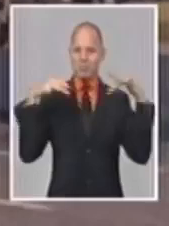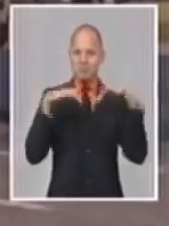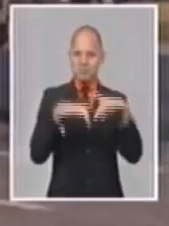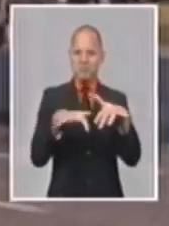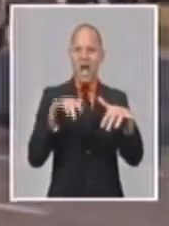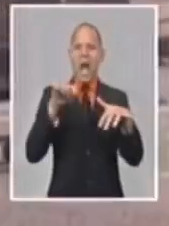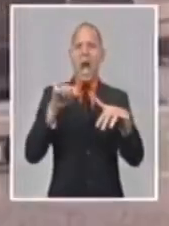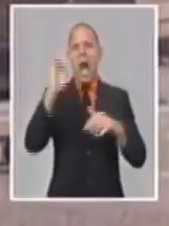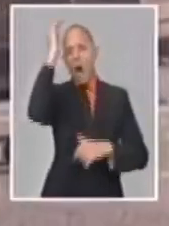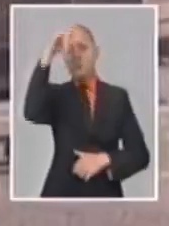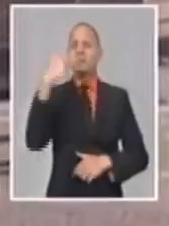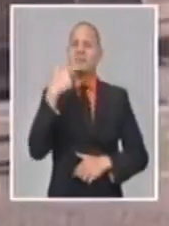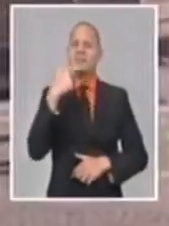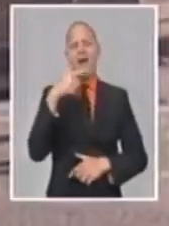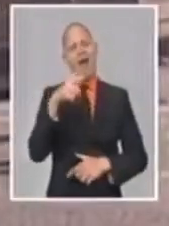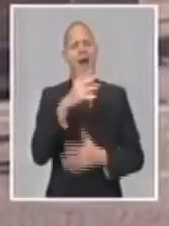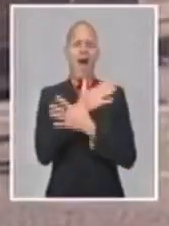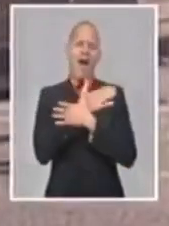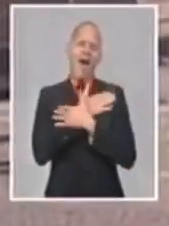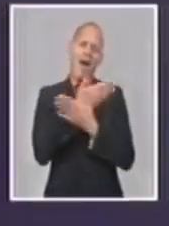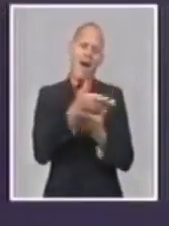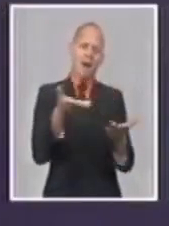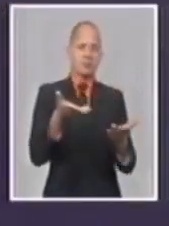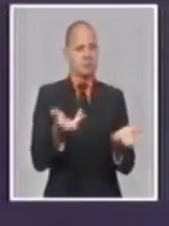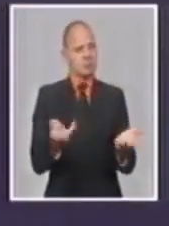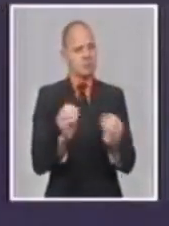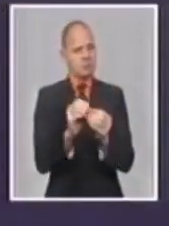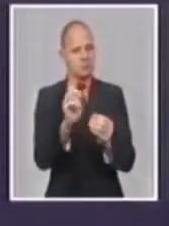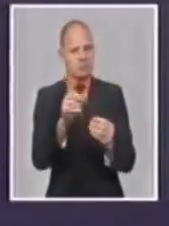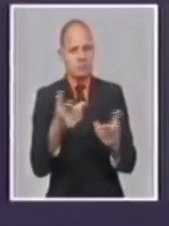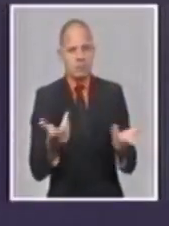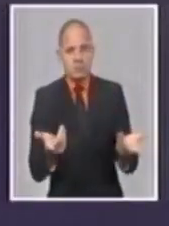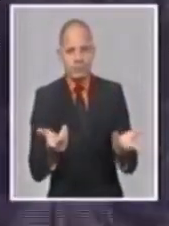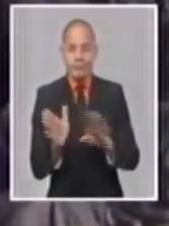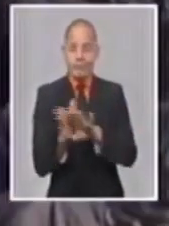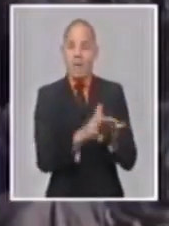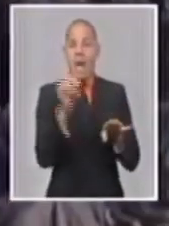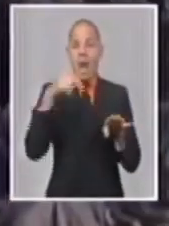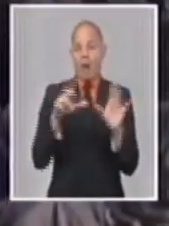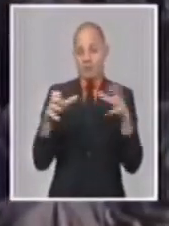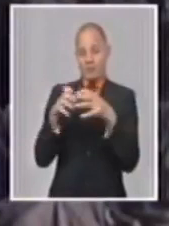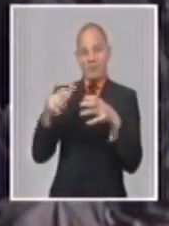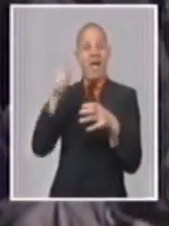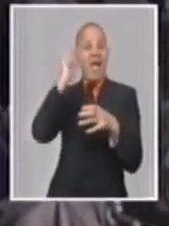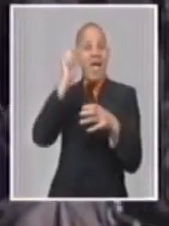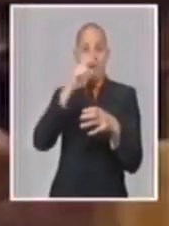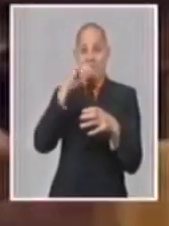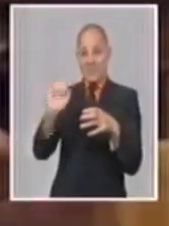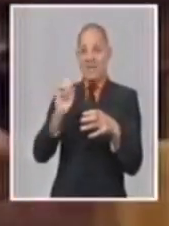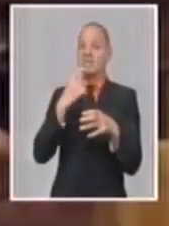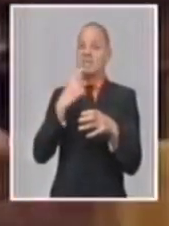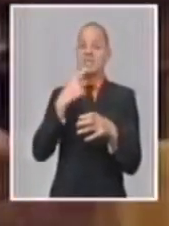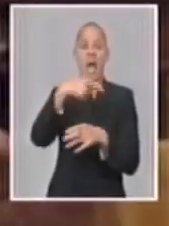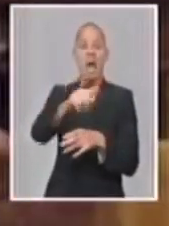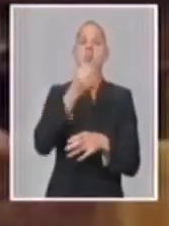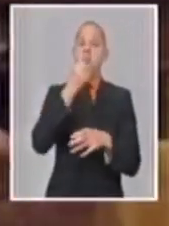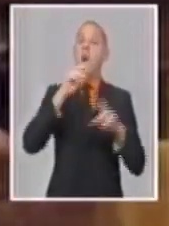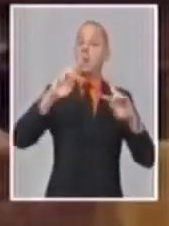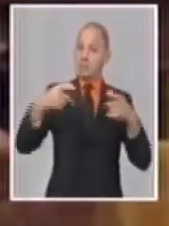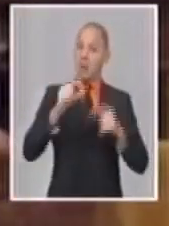Ahora, mientras sus asesores le advierten del riesgo legal que corre y el FBI alerta de nuevas protestas armadas, dice esto.